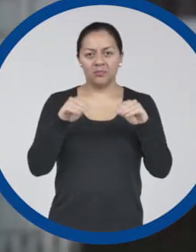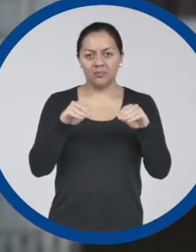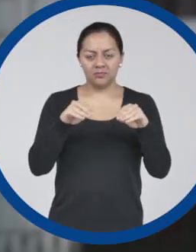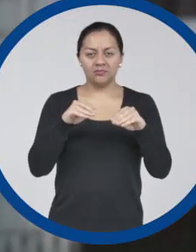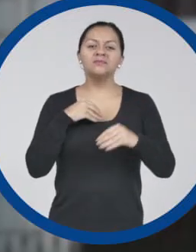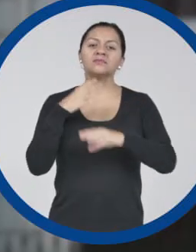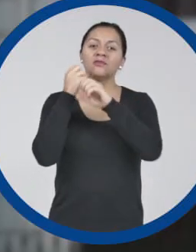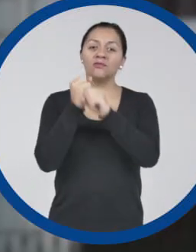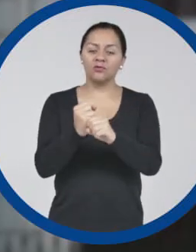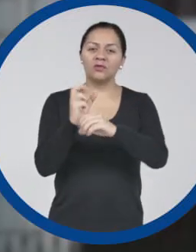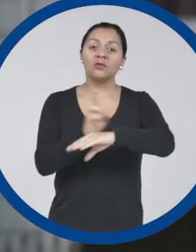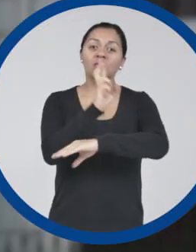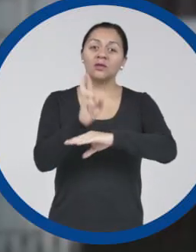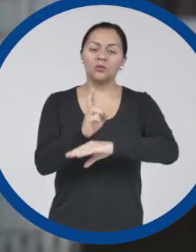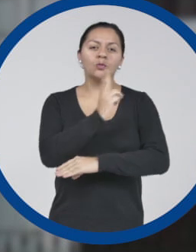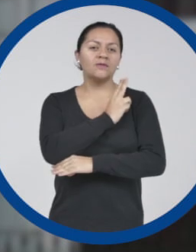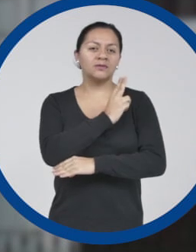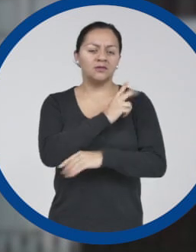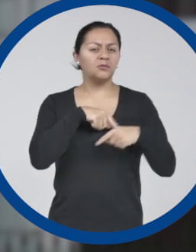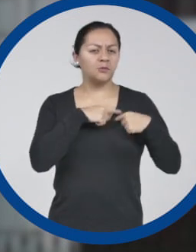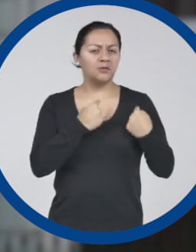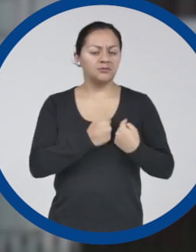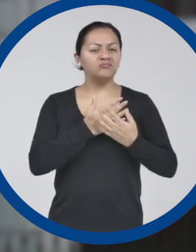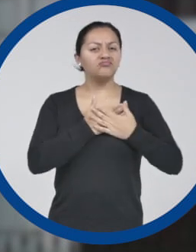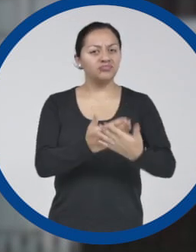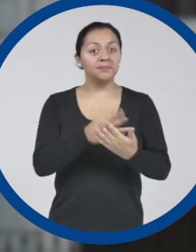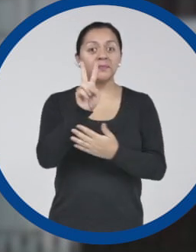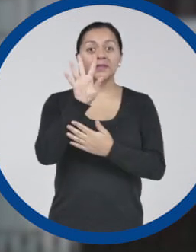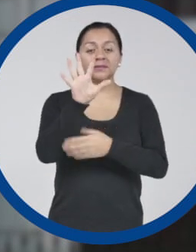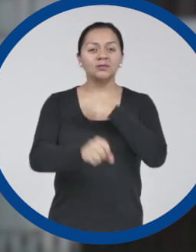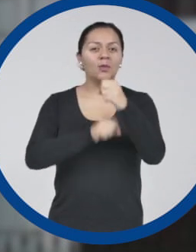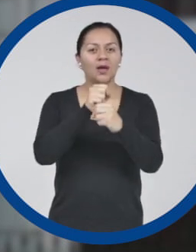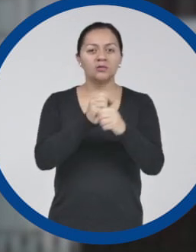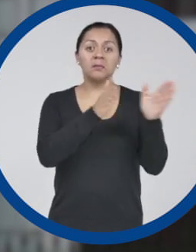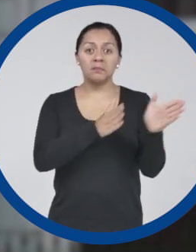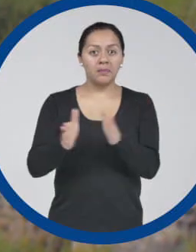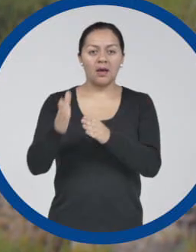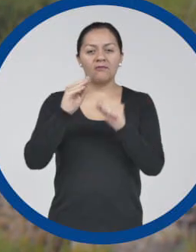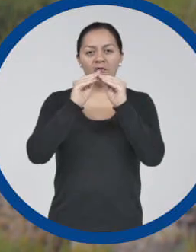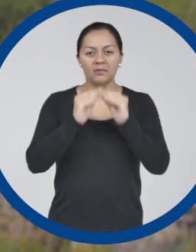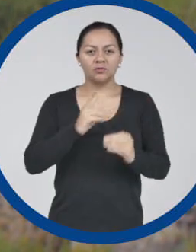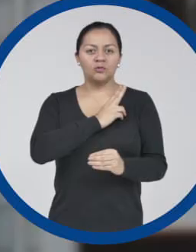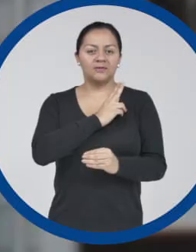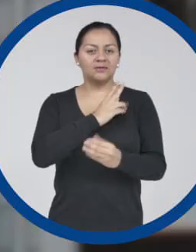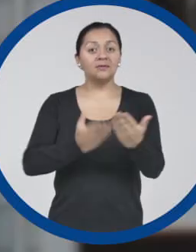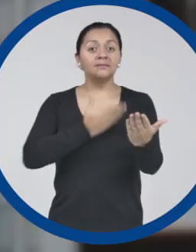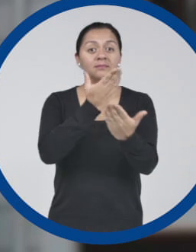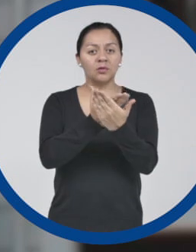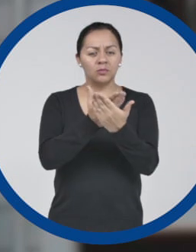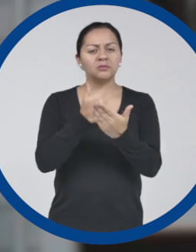Soy fundador y rector universitario de Corazón. 25 años generando programas académicos. ¿Cuál es su propuesta?